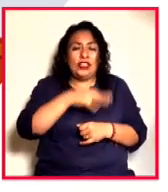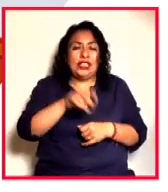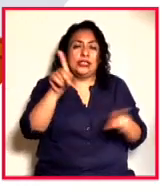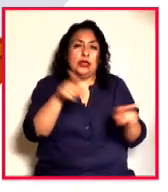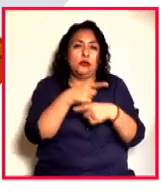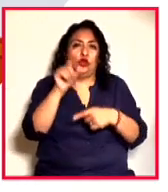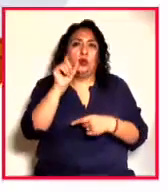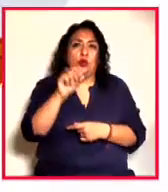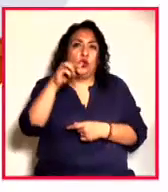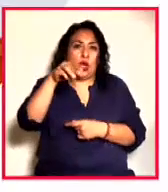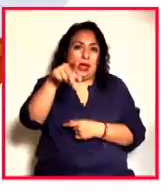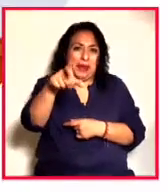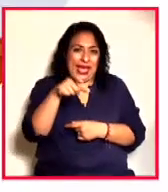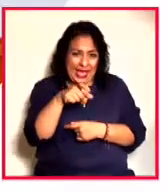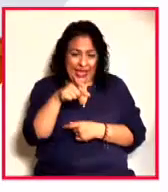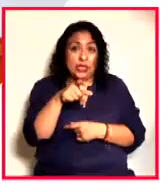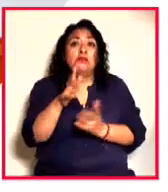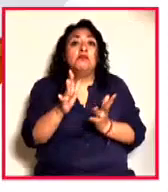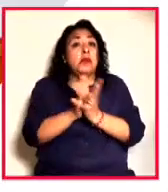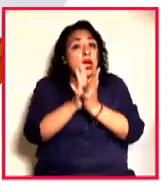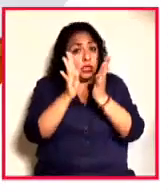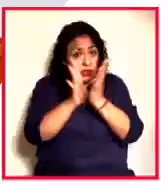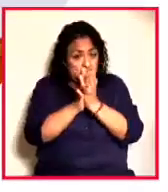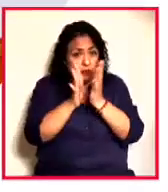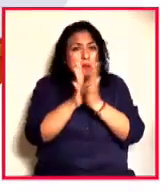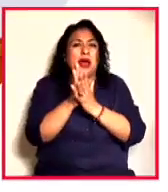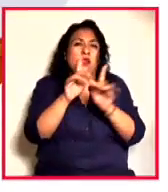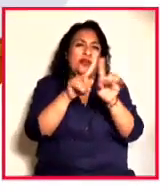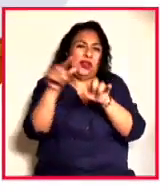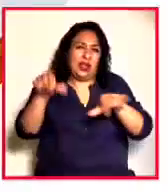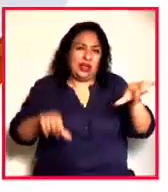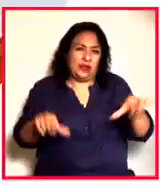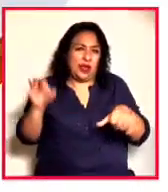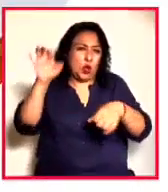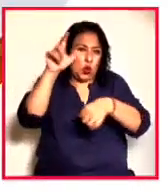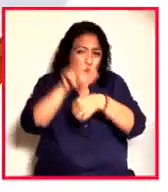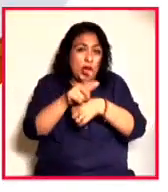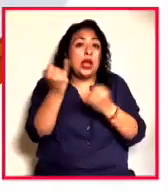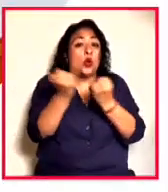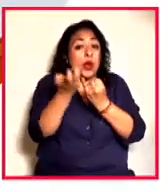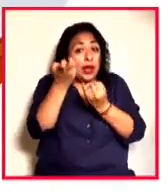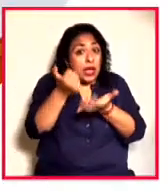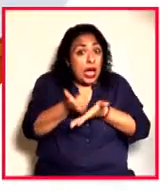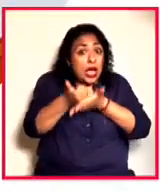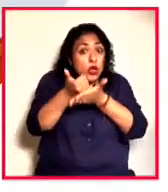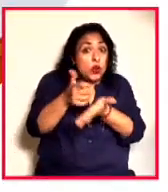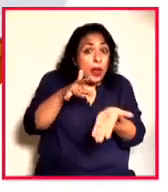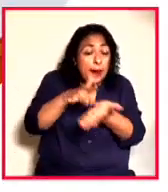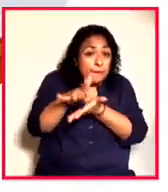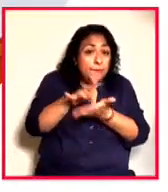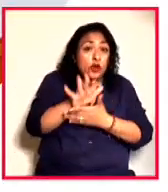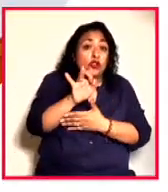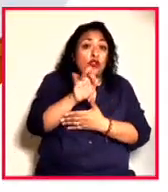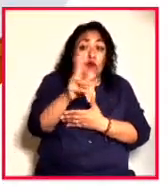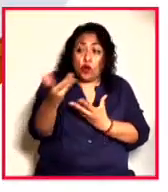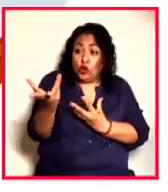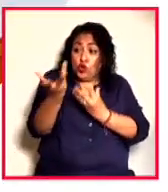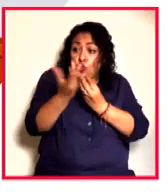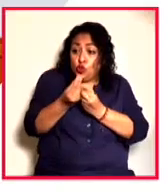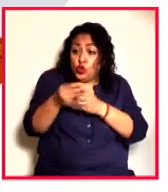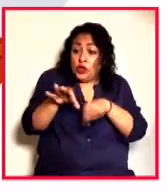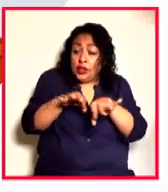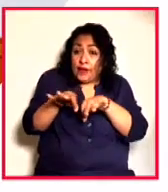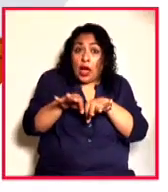.mx. Participando en estos eventos culturales es también apoyar a esos foros que trabajaron con nosotros y también